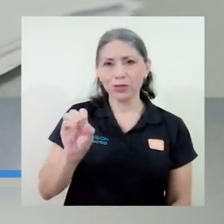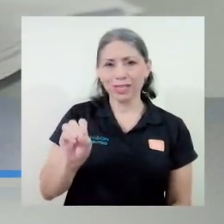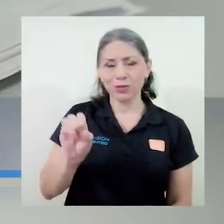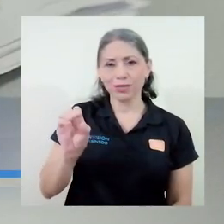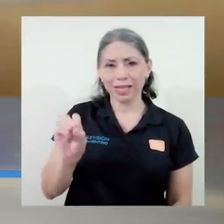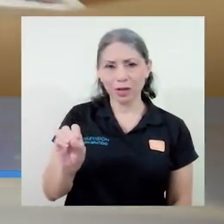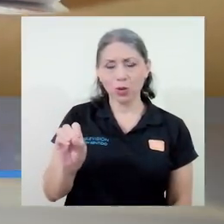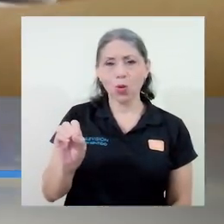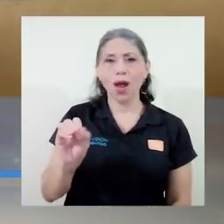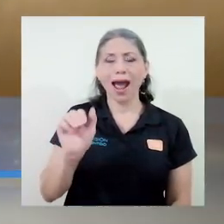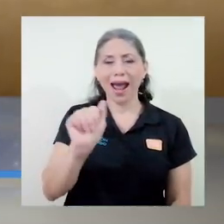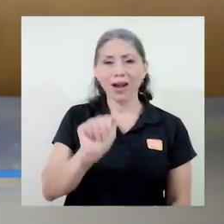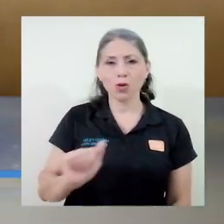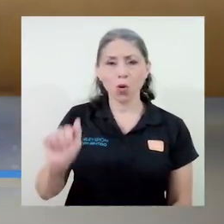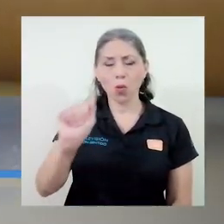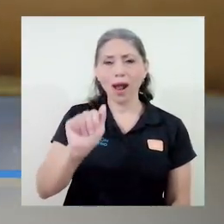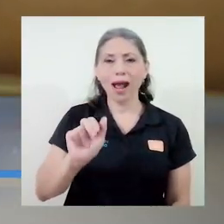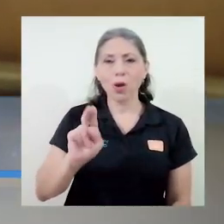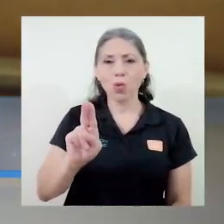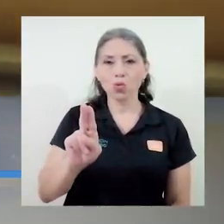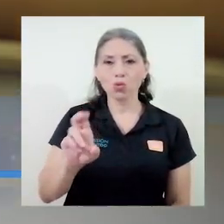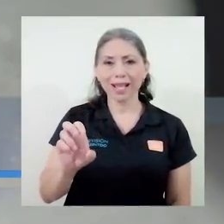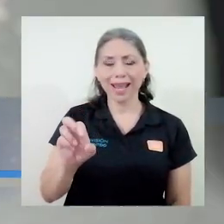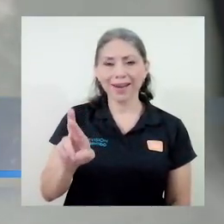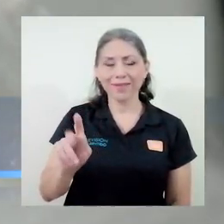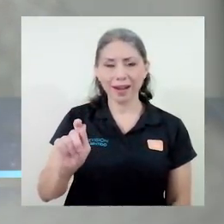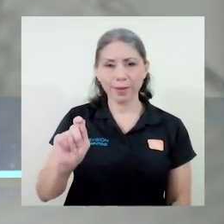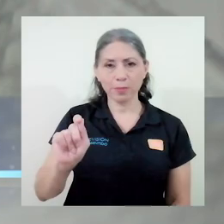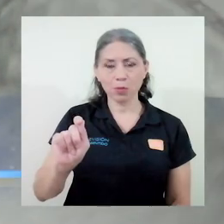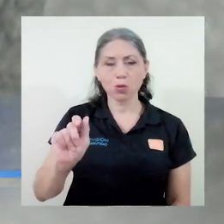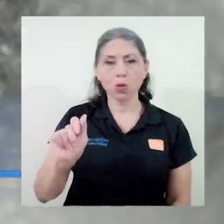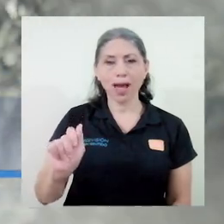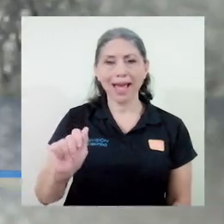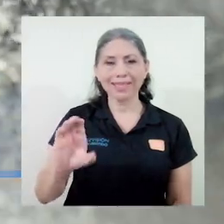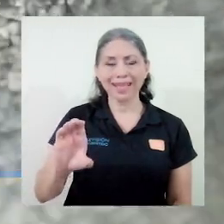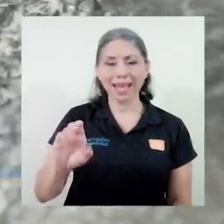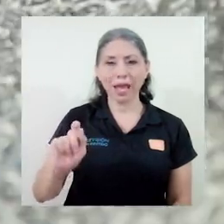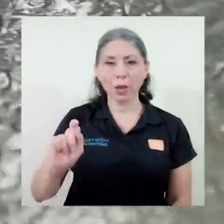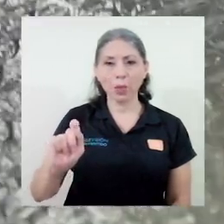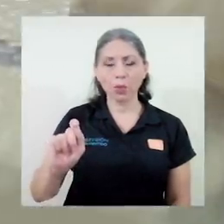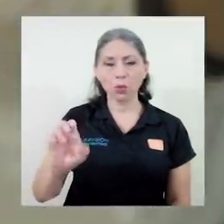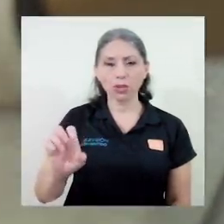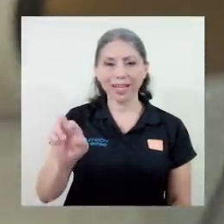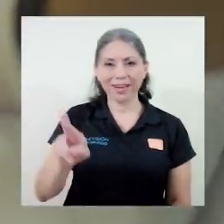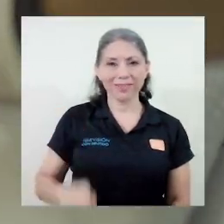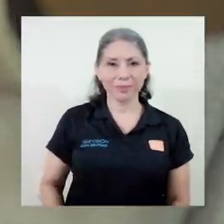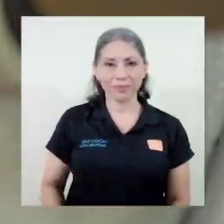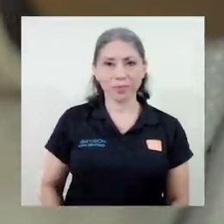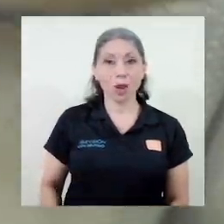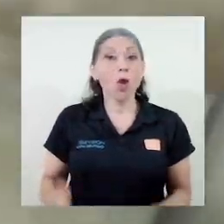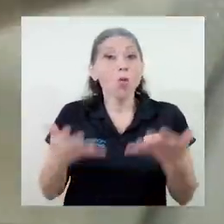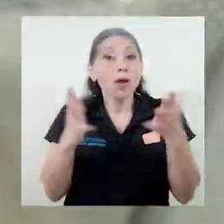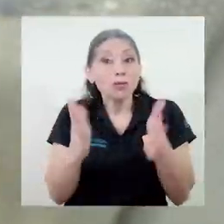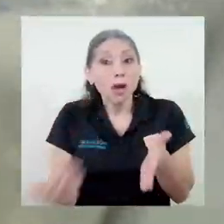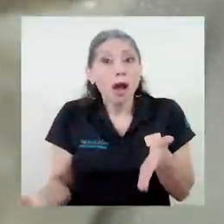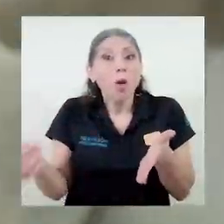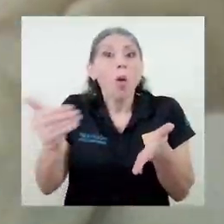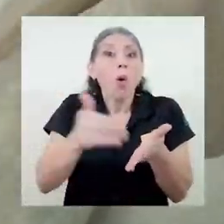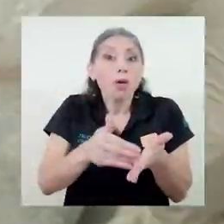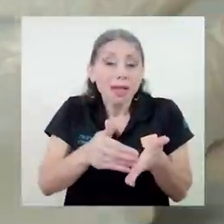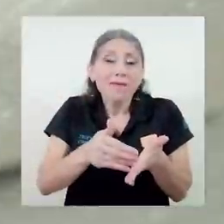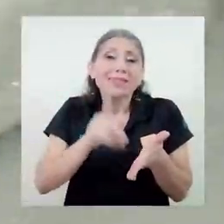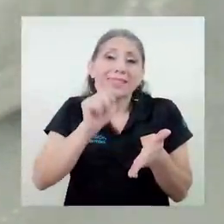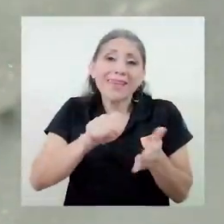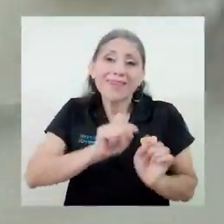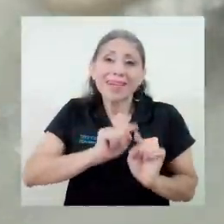.ac.cr. Una vez que se regrese a las lecciones